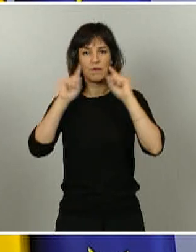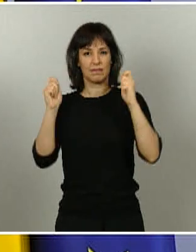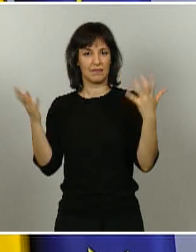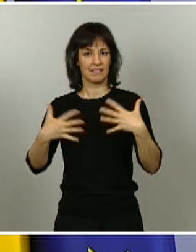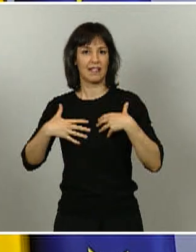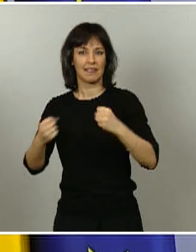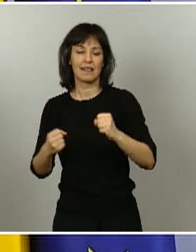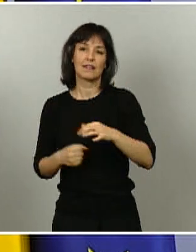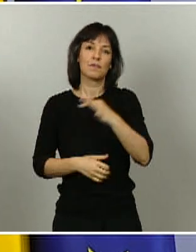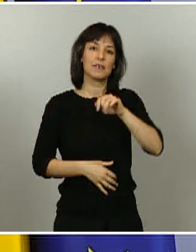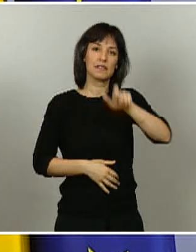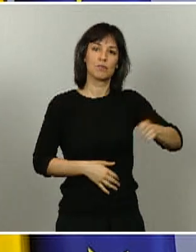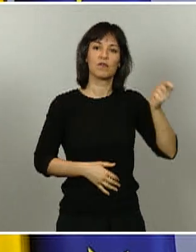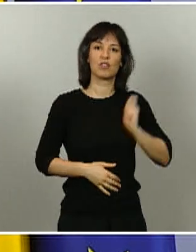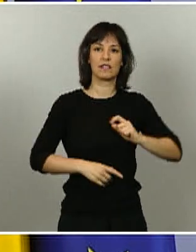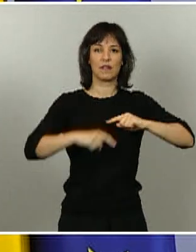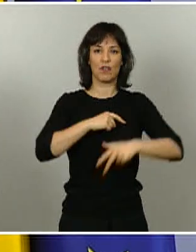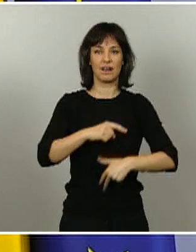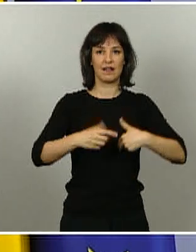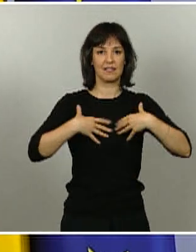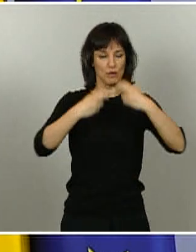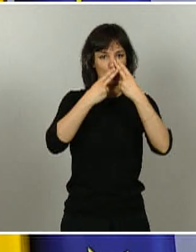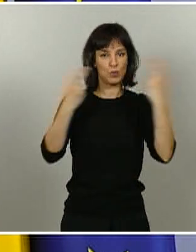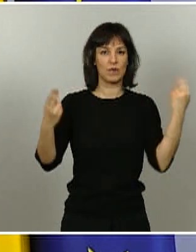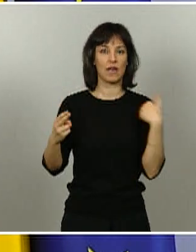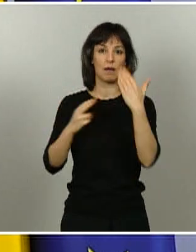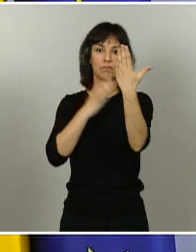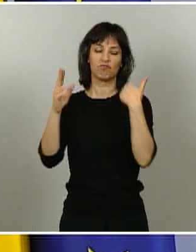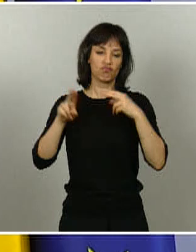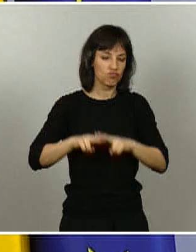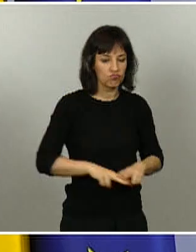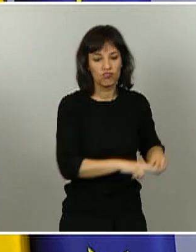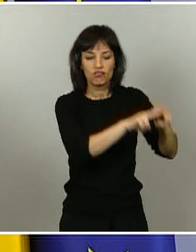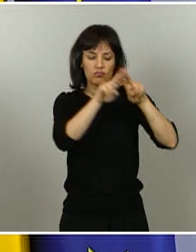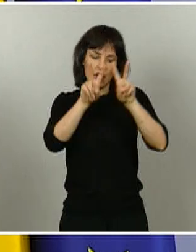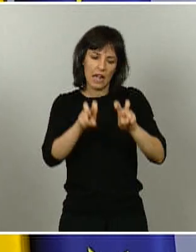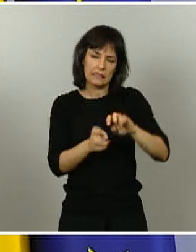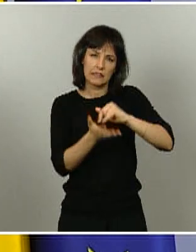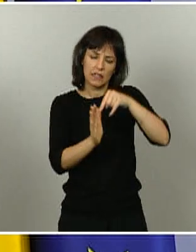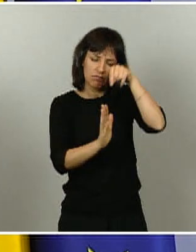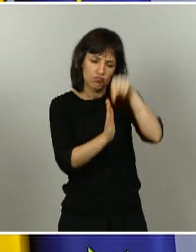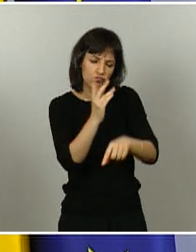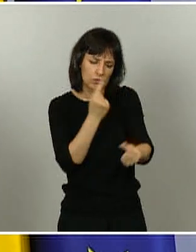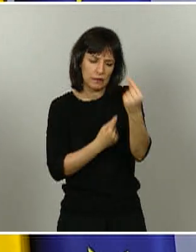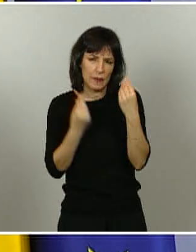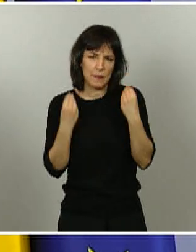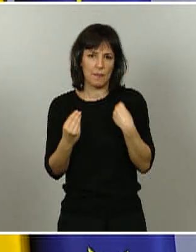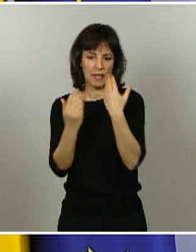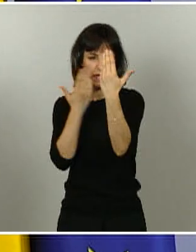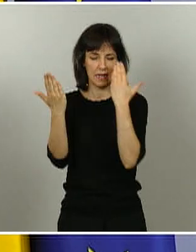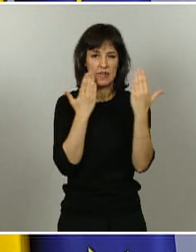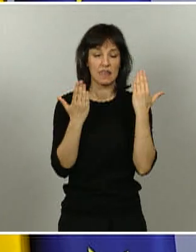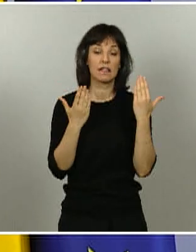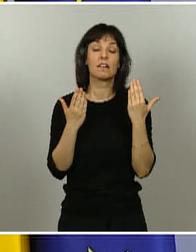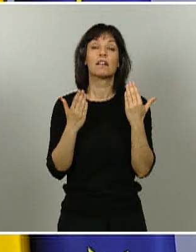de la Dirección General de Salud Pública. Así se ha hecho, un análisis técnico profundo y riguroso de estas peticiones. Y hemos celebrado